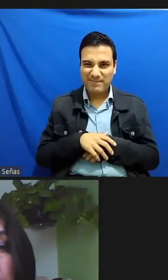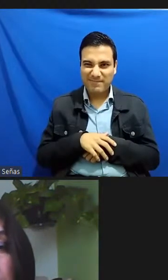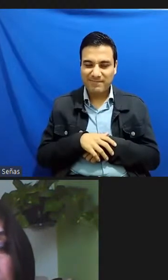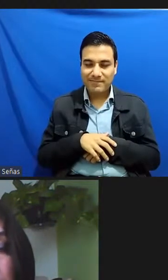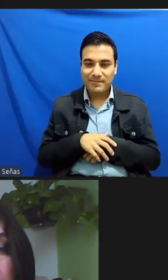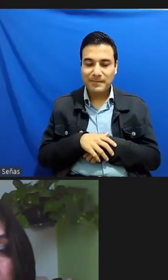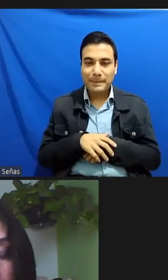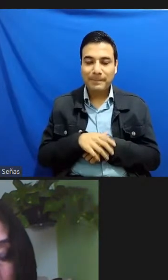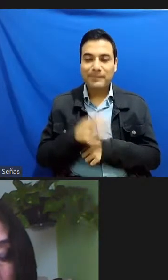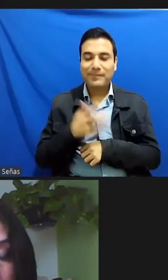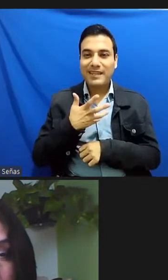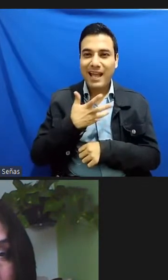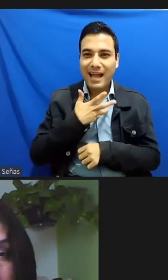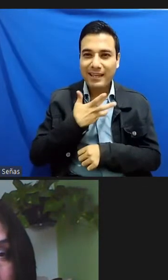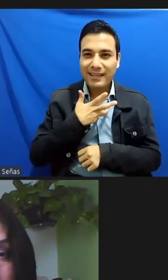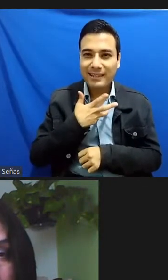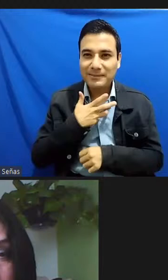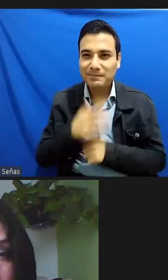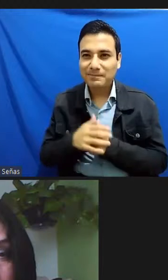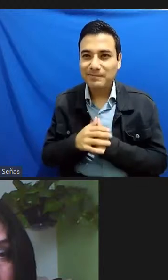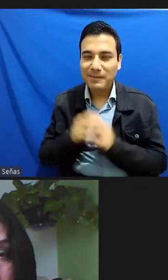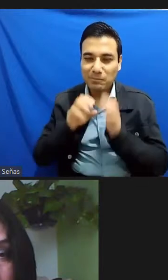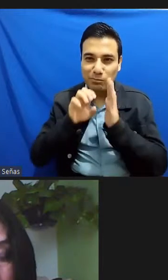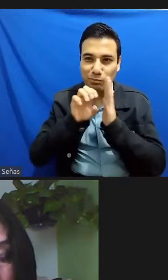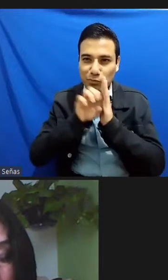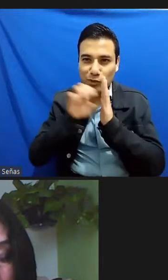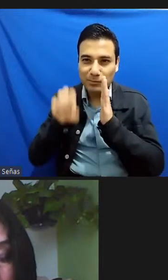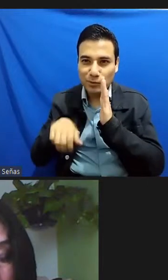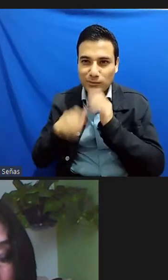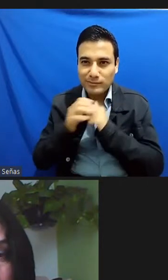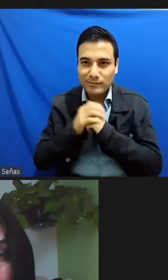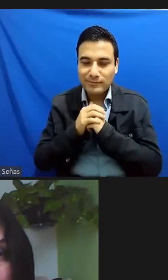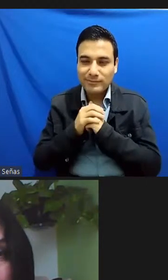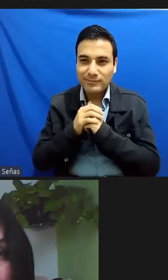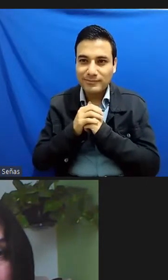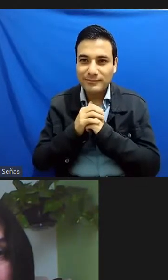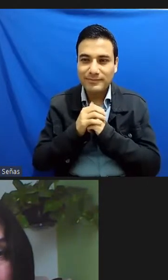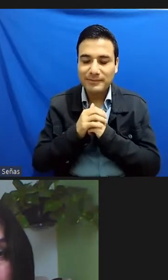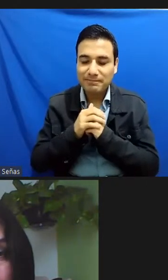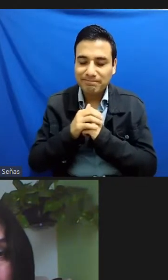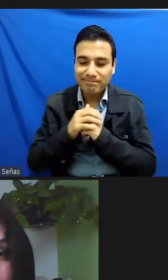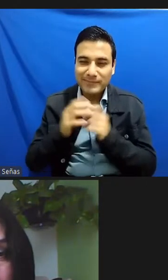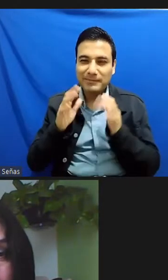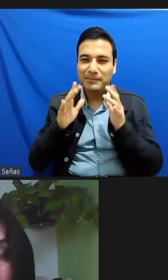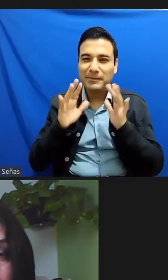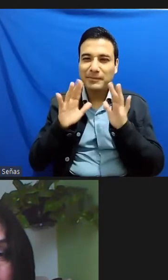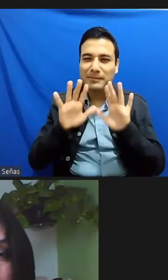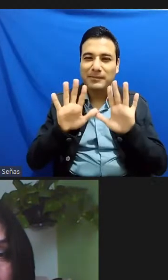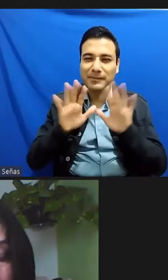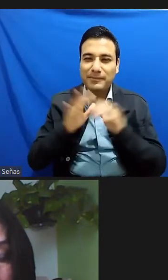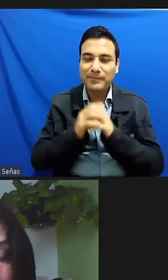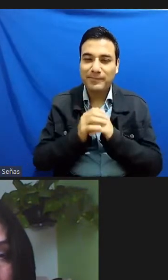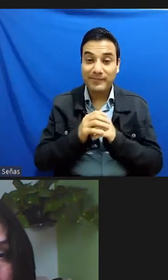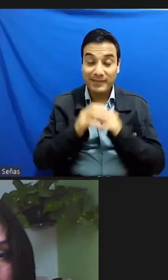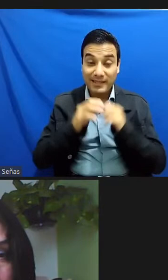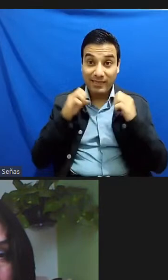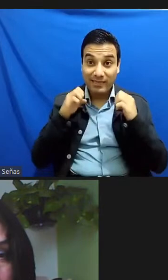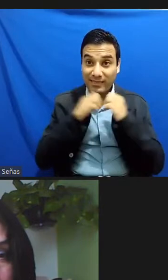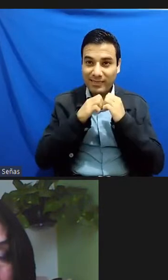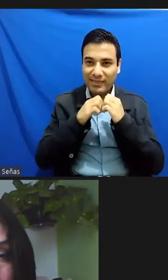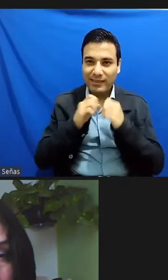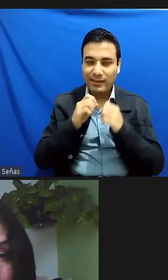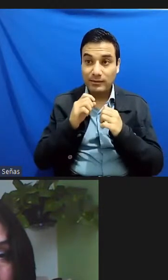hay un si yo me pudiera pero esa estafa no es como queja